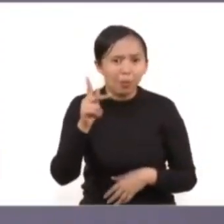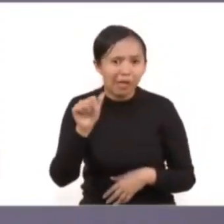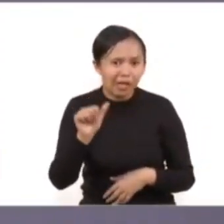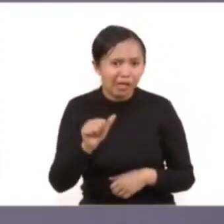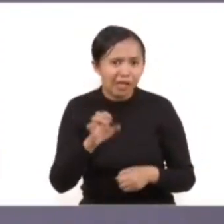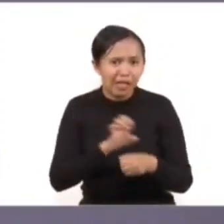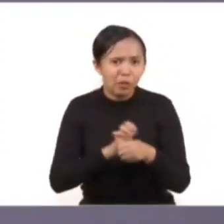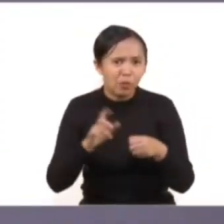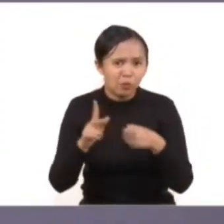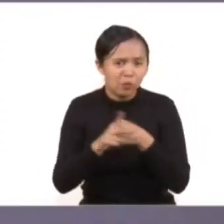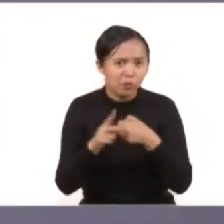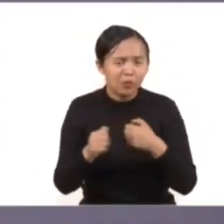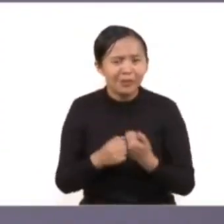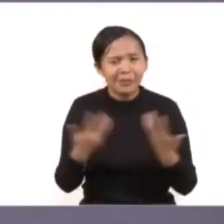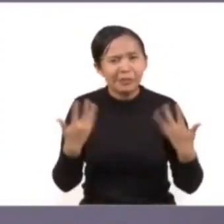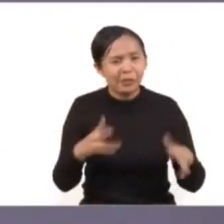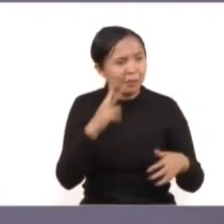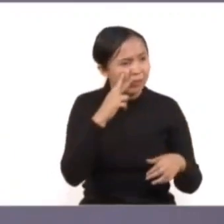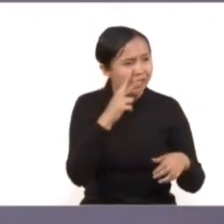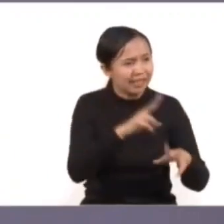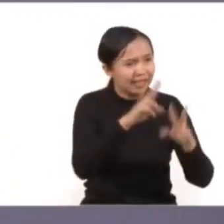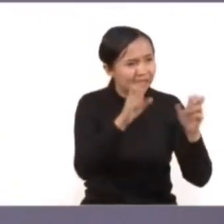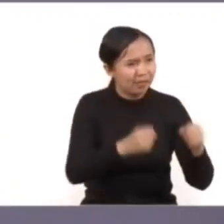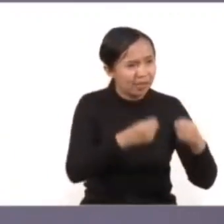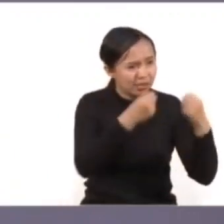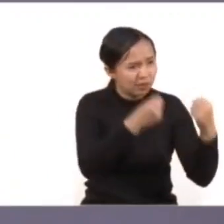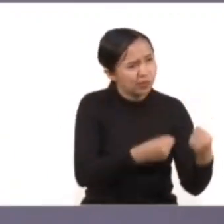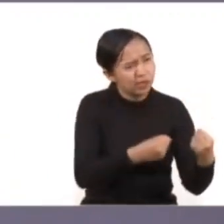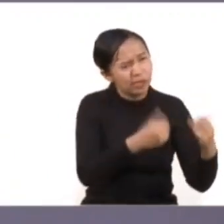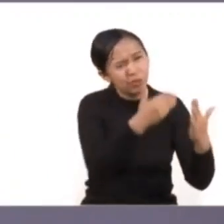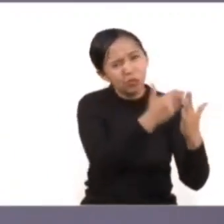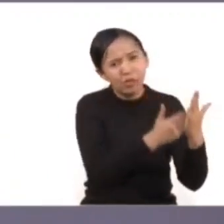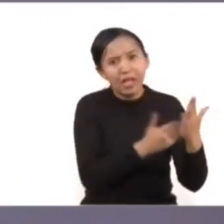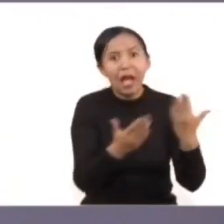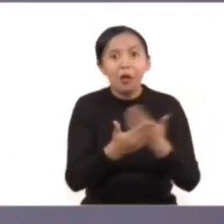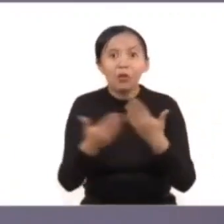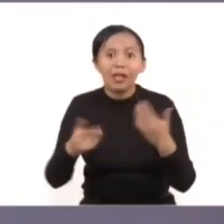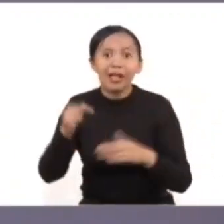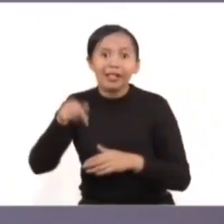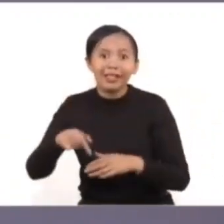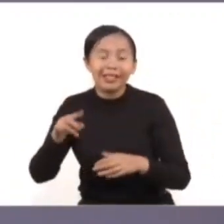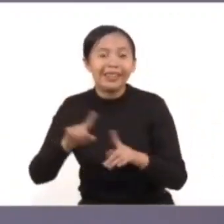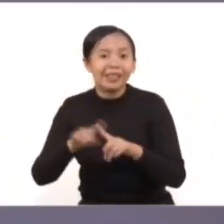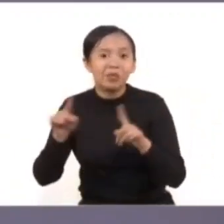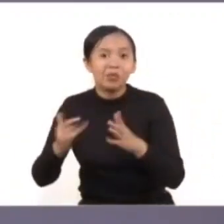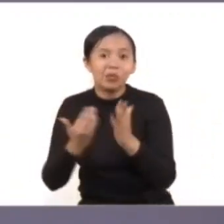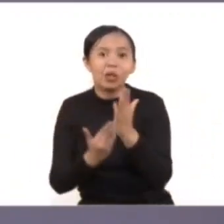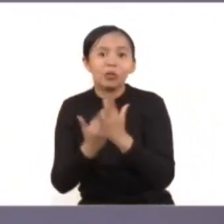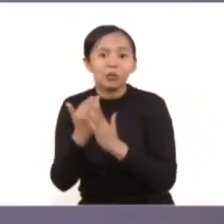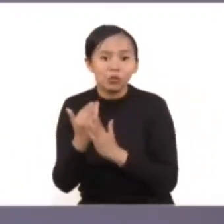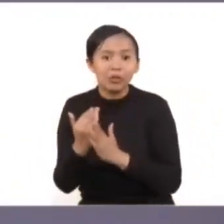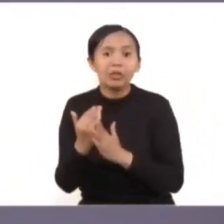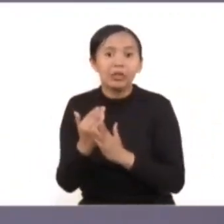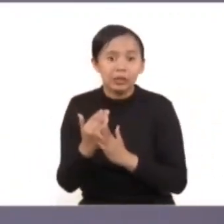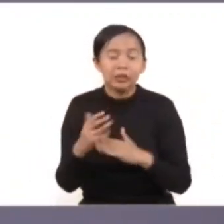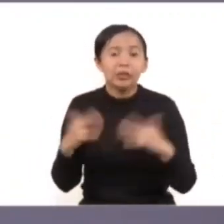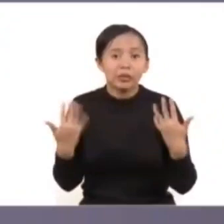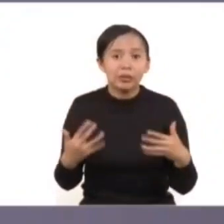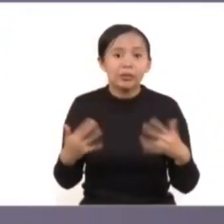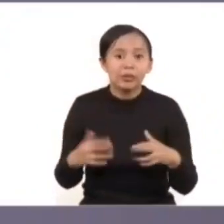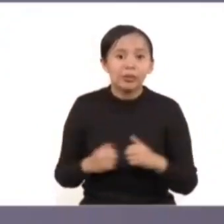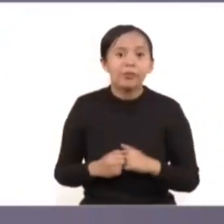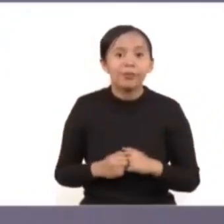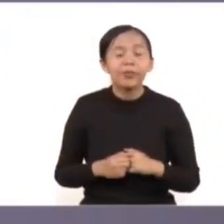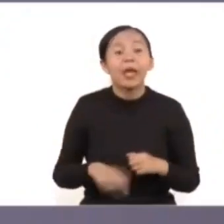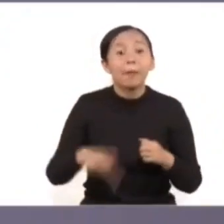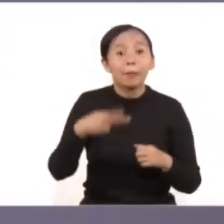años y medio la percepción de seguridad aquí ha aumentado muy considerablemente, eso ya de por sí es muy singular. Pero lo